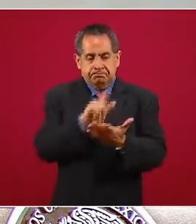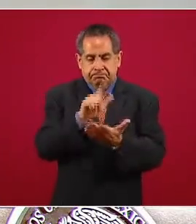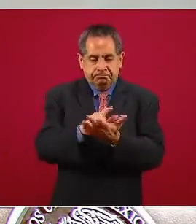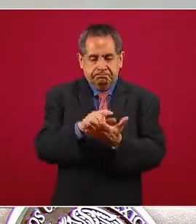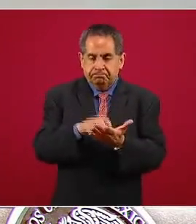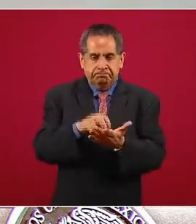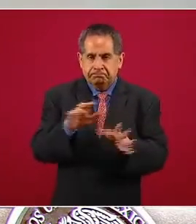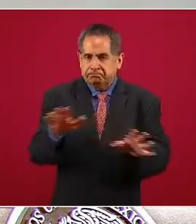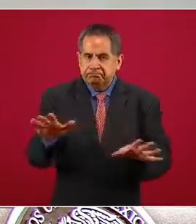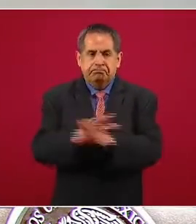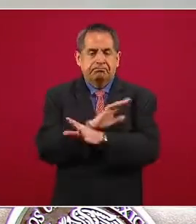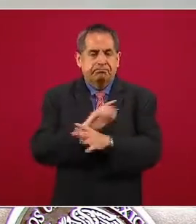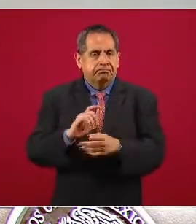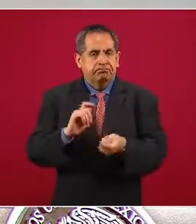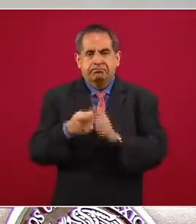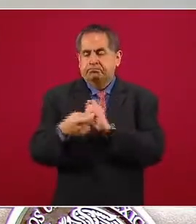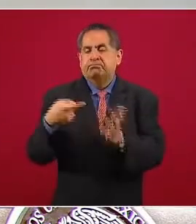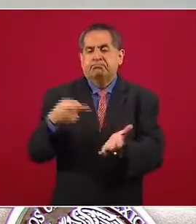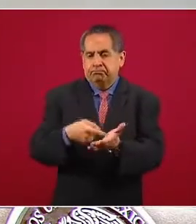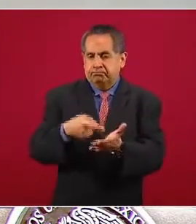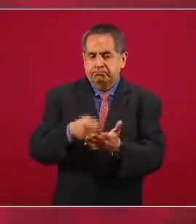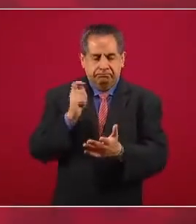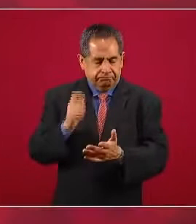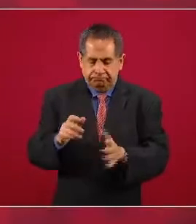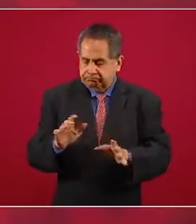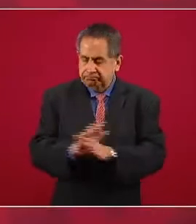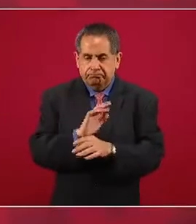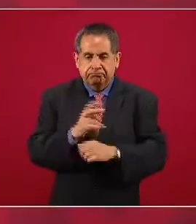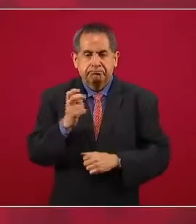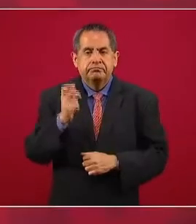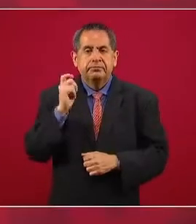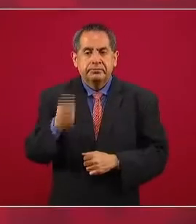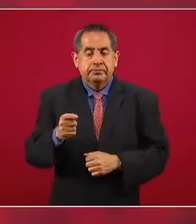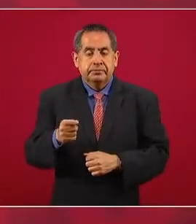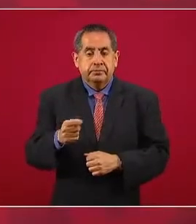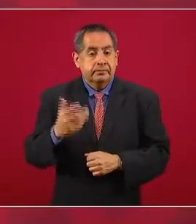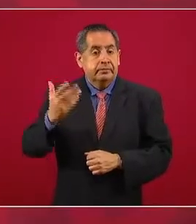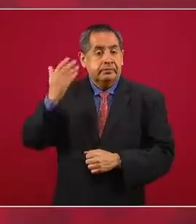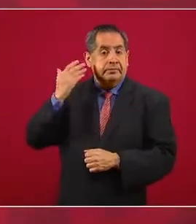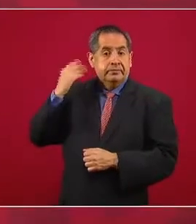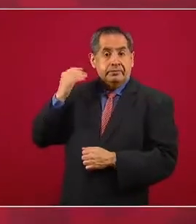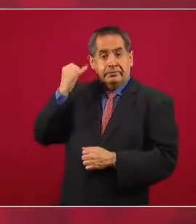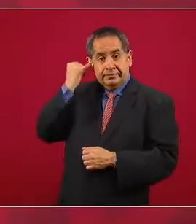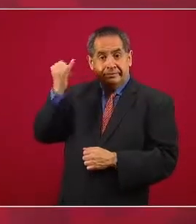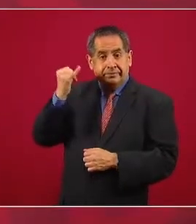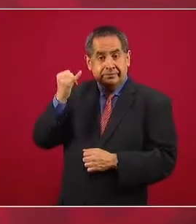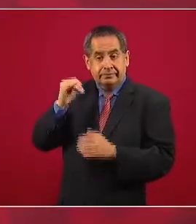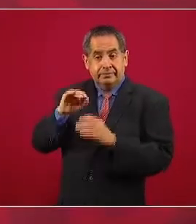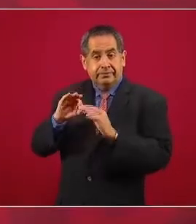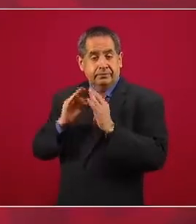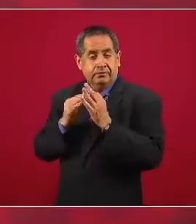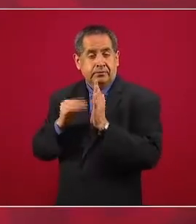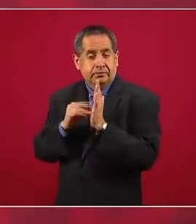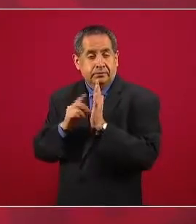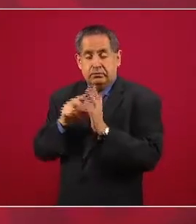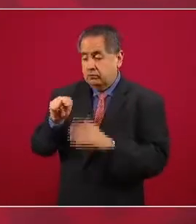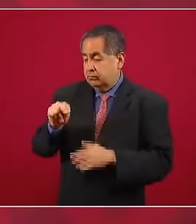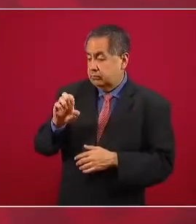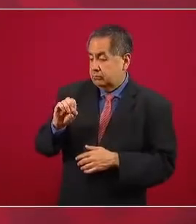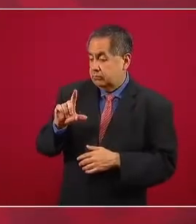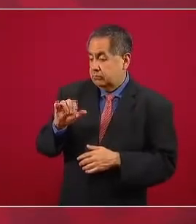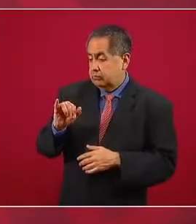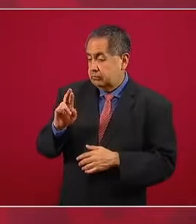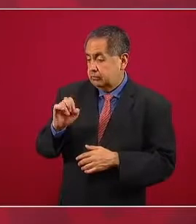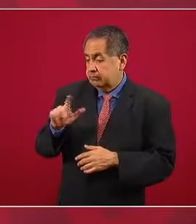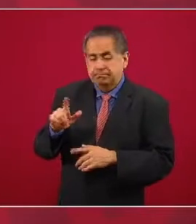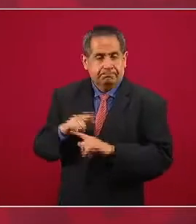es pasar del modelo neoliberal al modelo